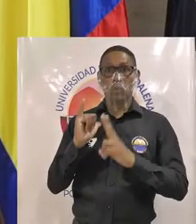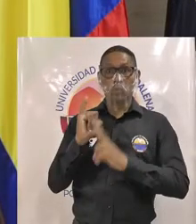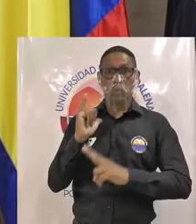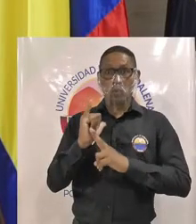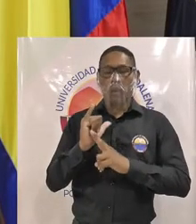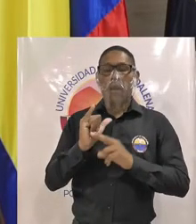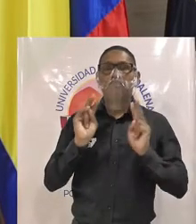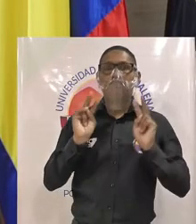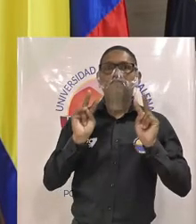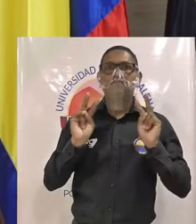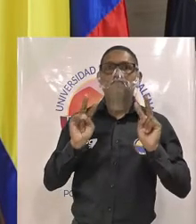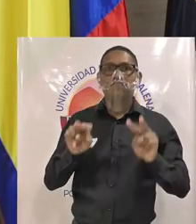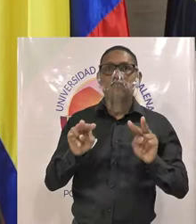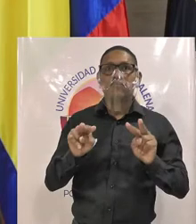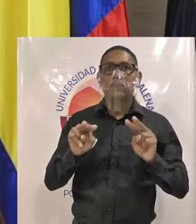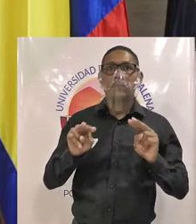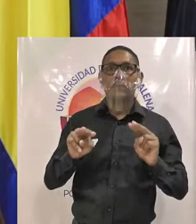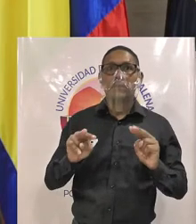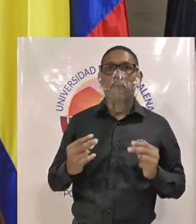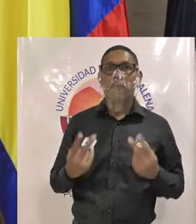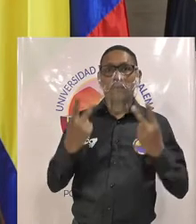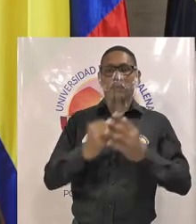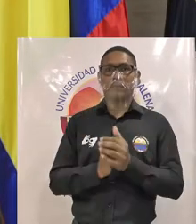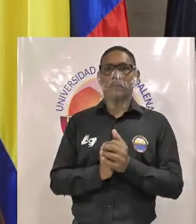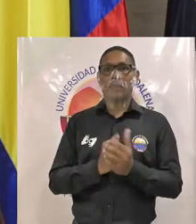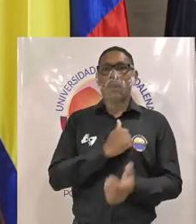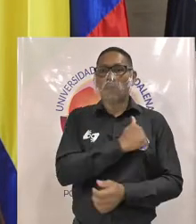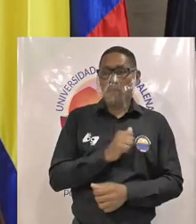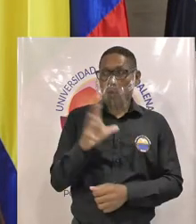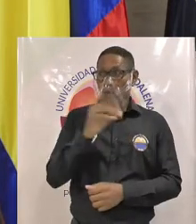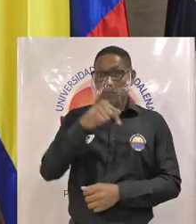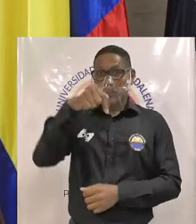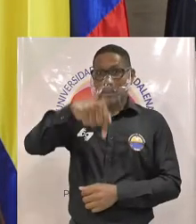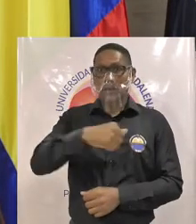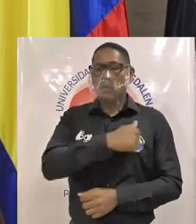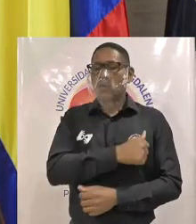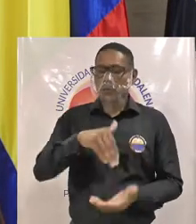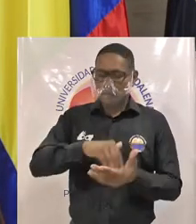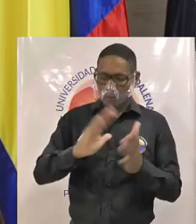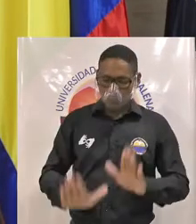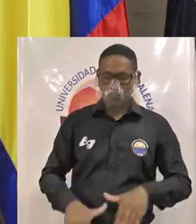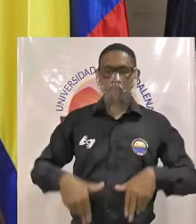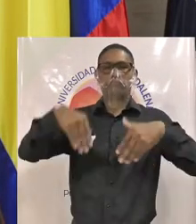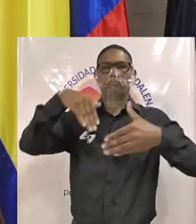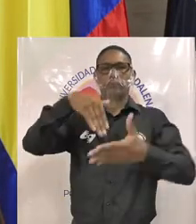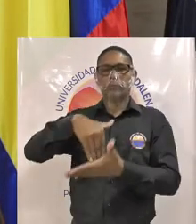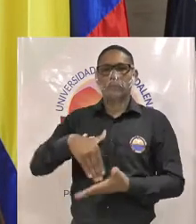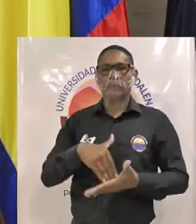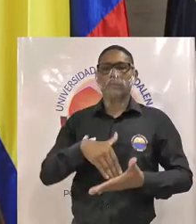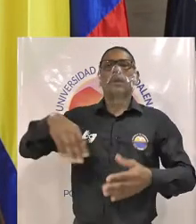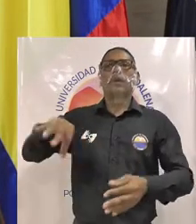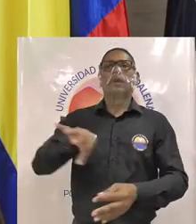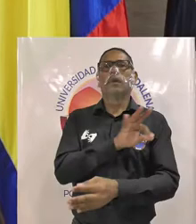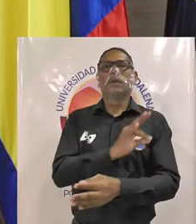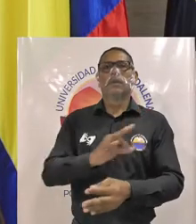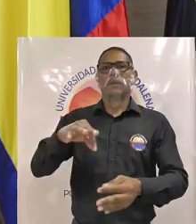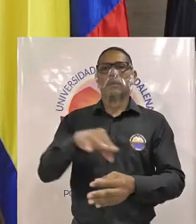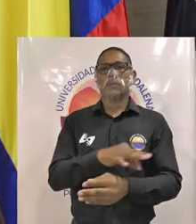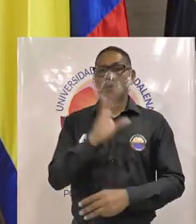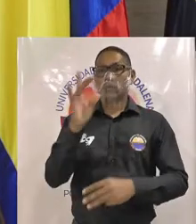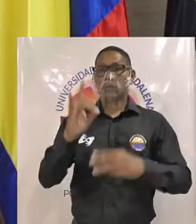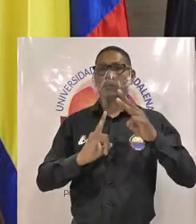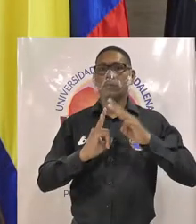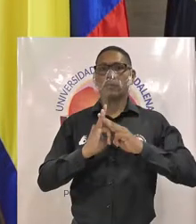canal YouTube de la Universidad del Magdalena Solicitamos a todos los presentes ponerse de pie para entonar las notas del himno de la Universidad del